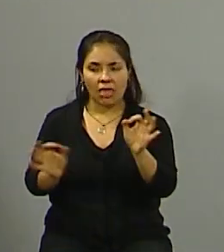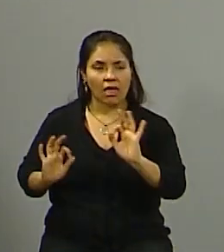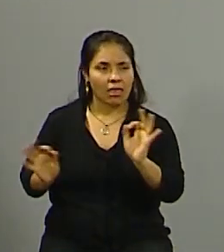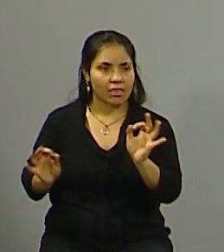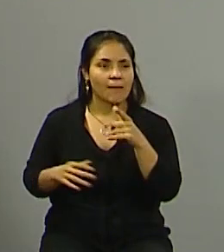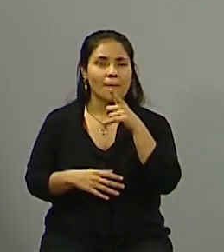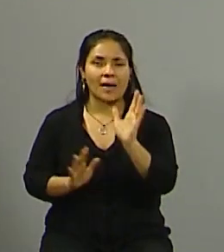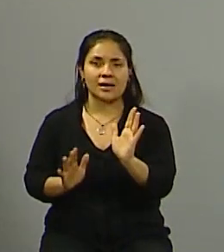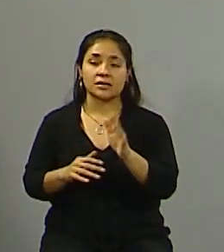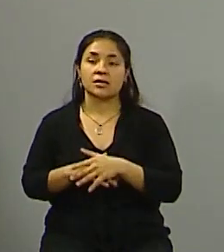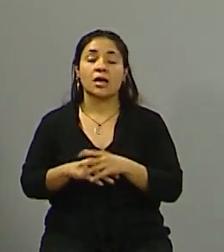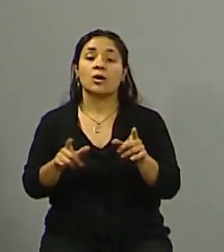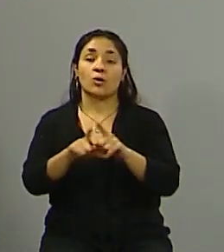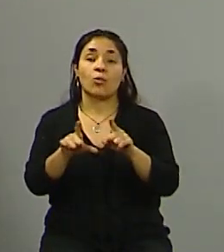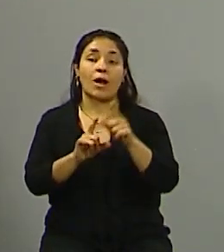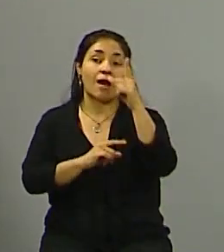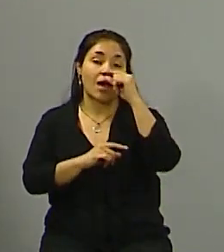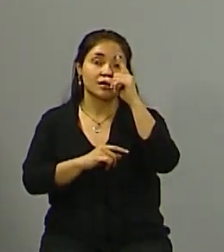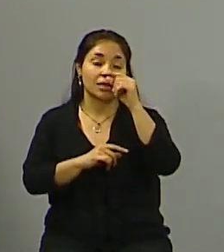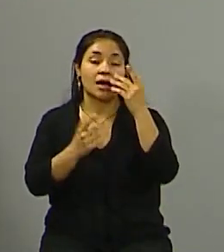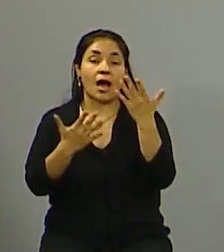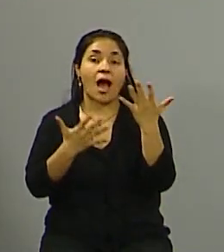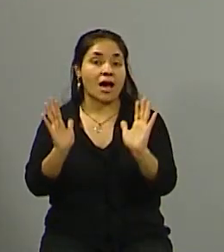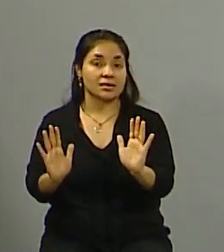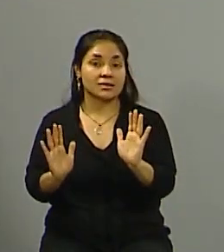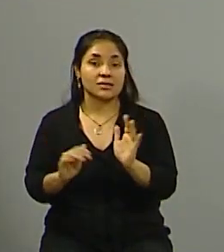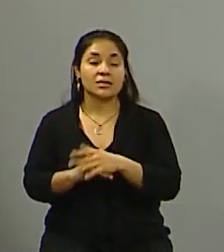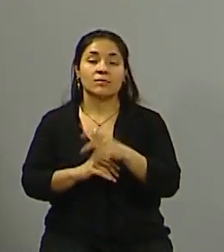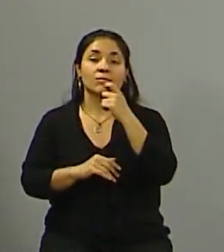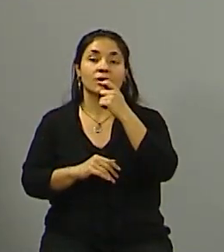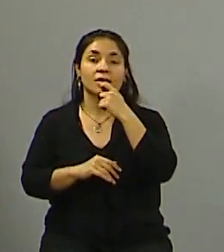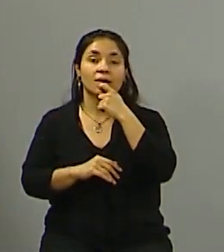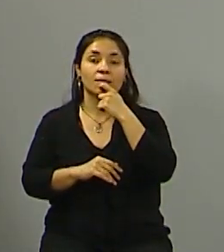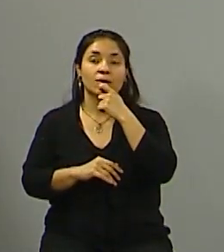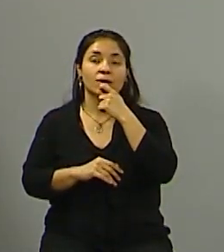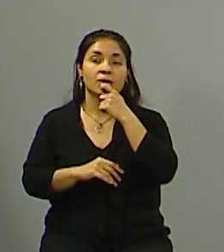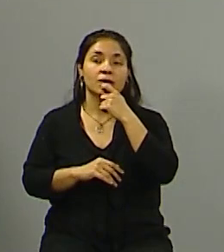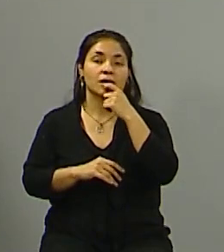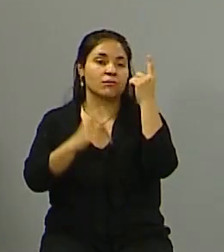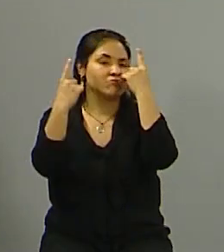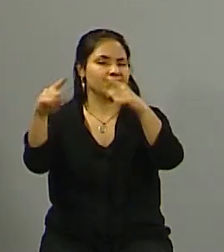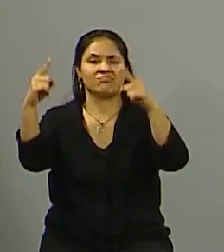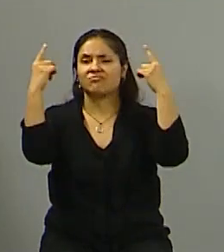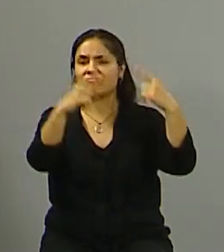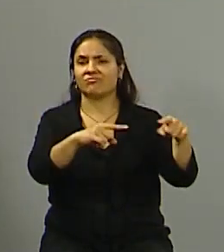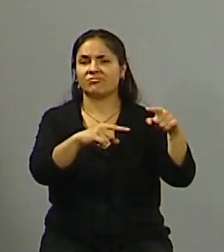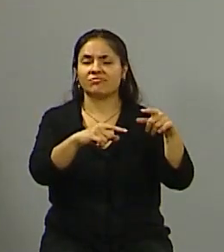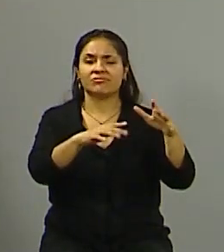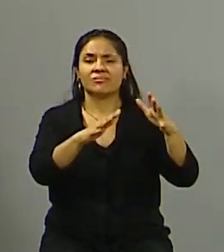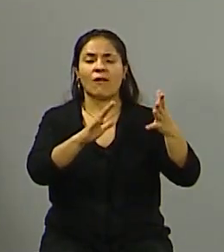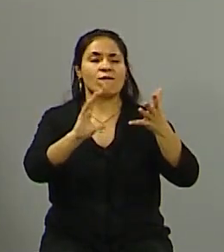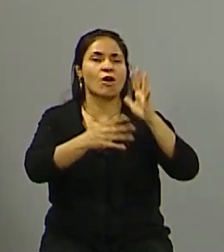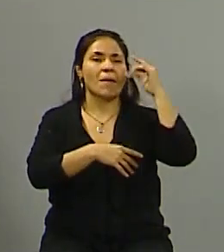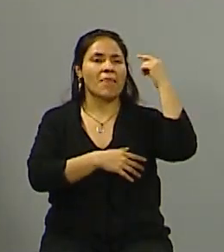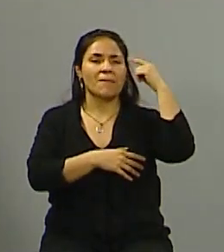es real que en las eras está pasando esto de que hay diferencias abismales más allá de las causas judiciales que hay en el medio y todo eso la